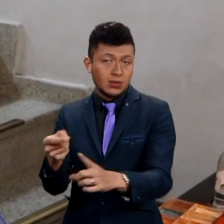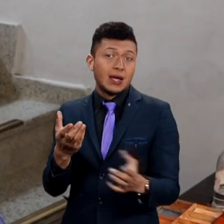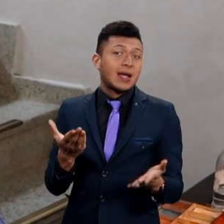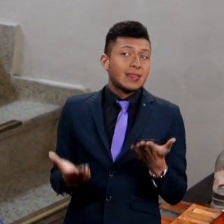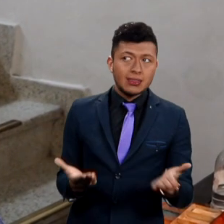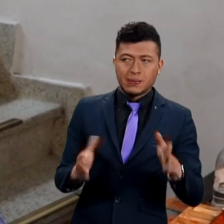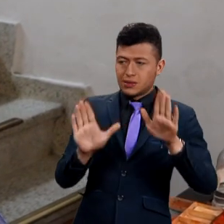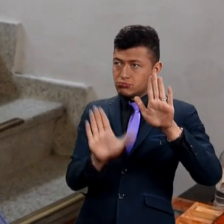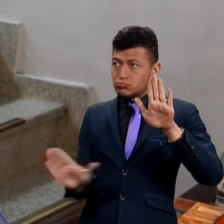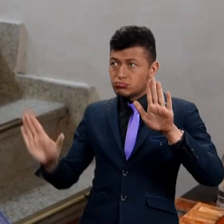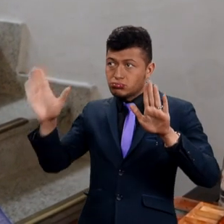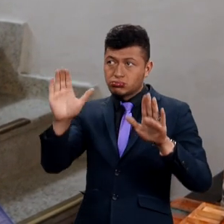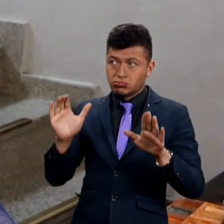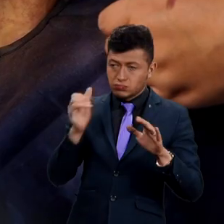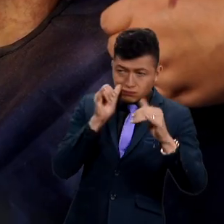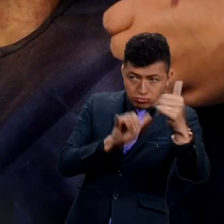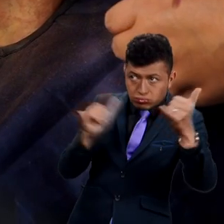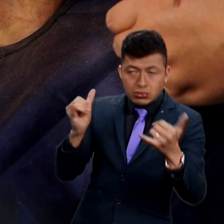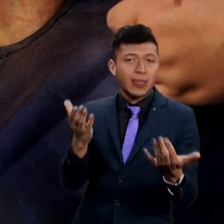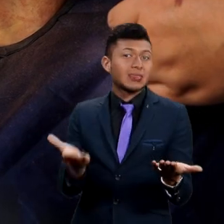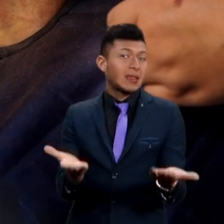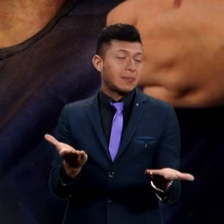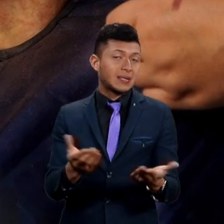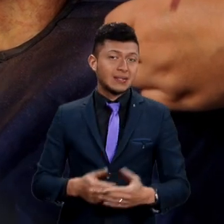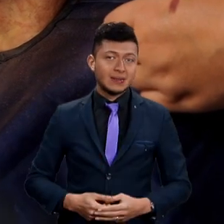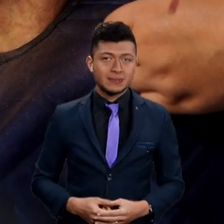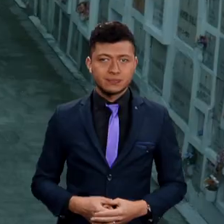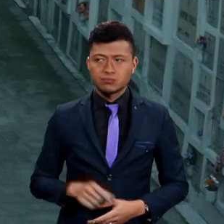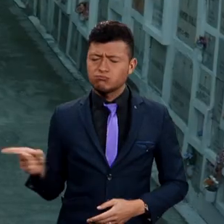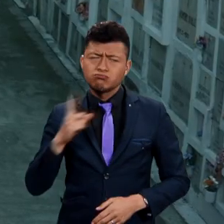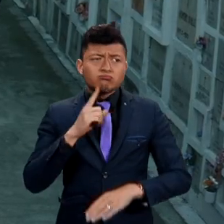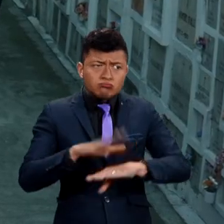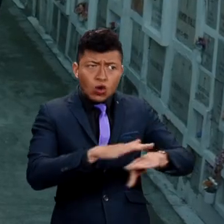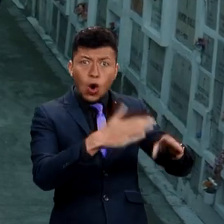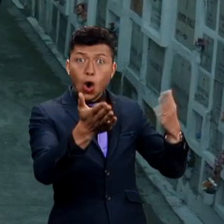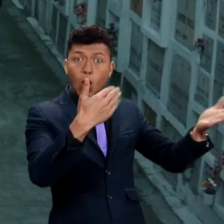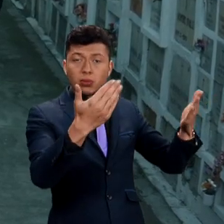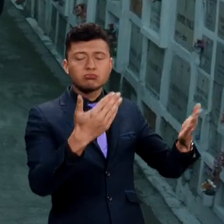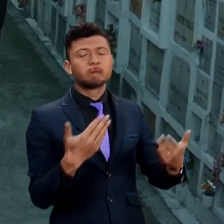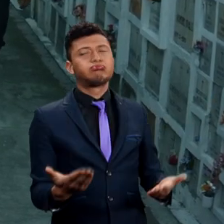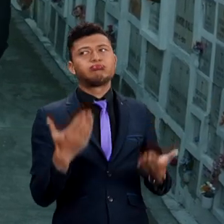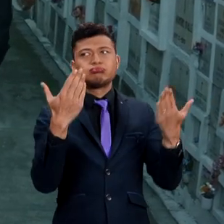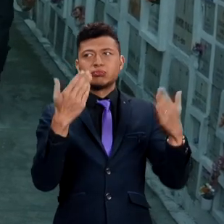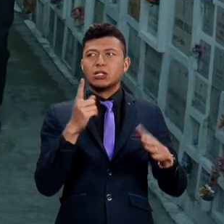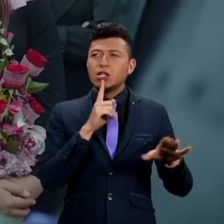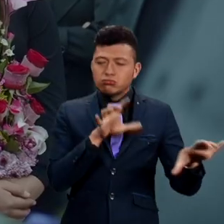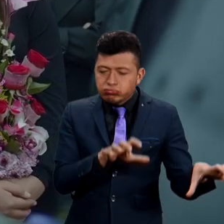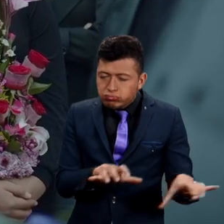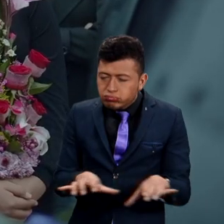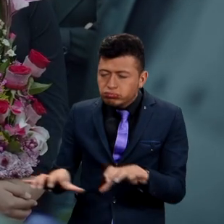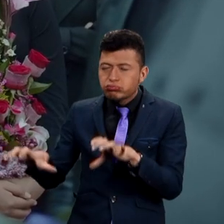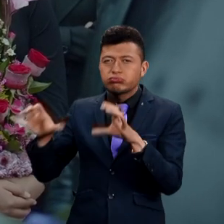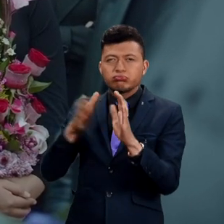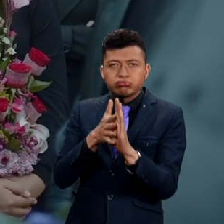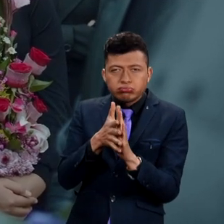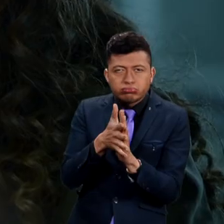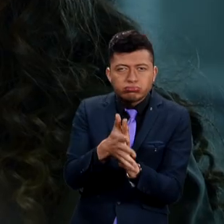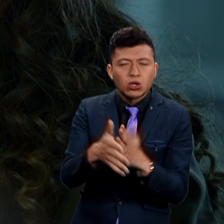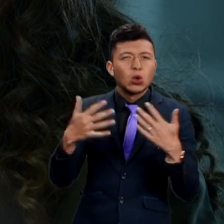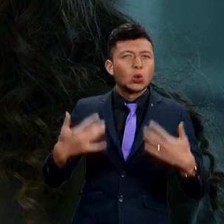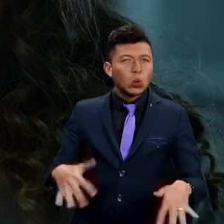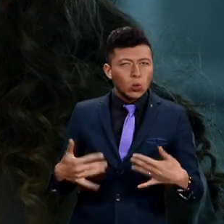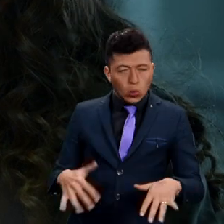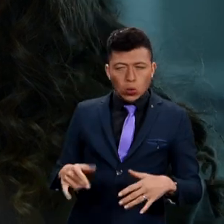generamos indirectos dependiendo de la región del país en donde grabemos. Son convocatorias maravillosas que permiten explorar historias que en otros